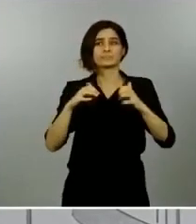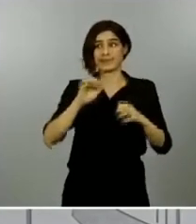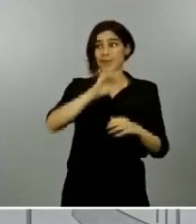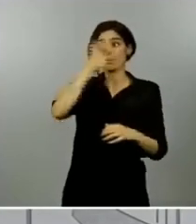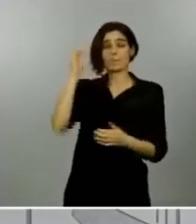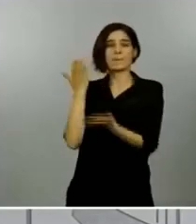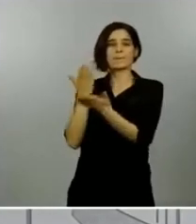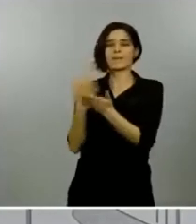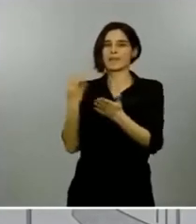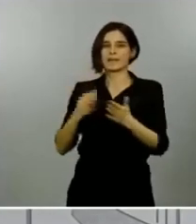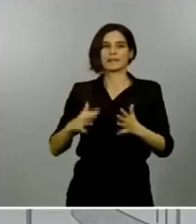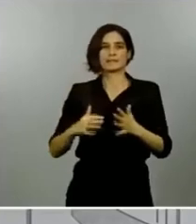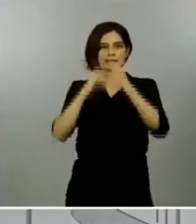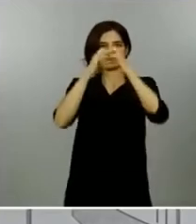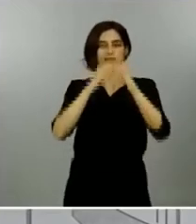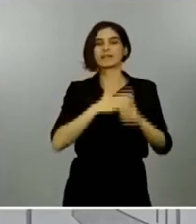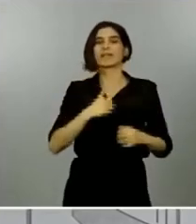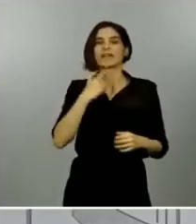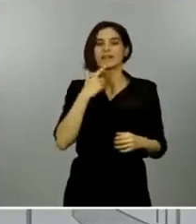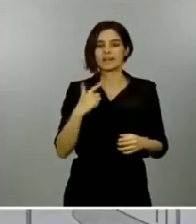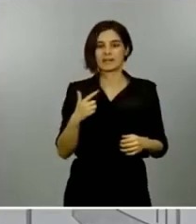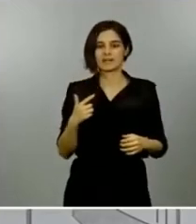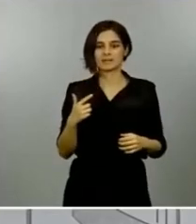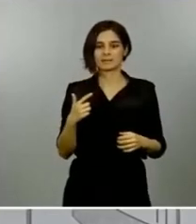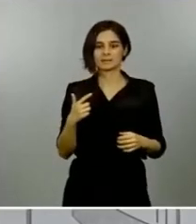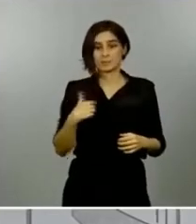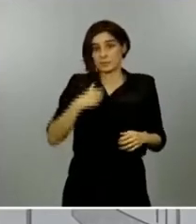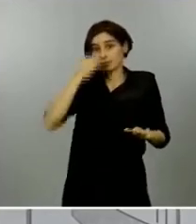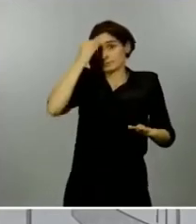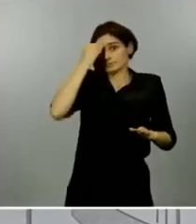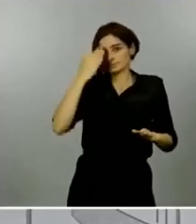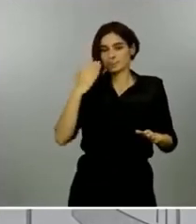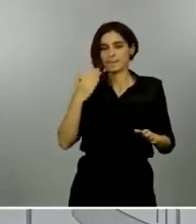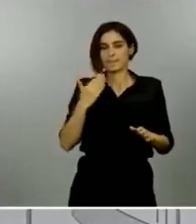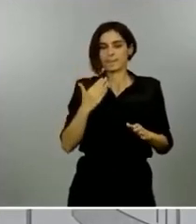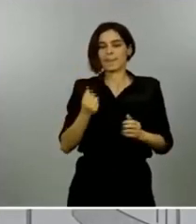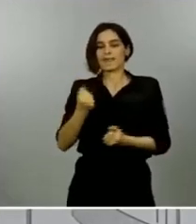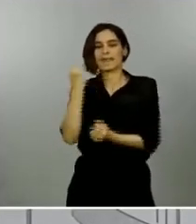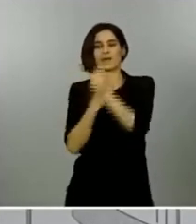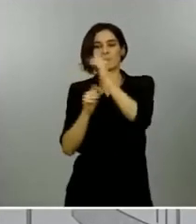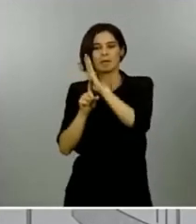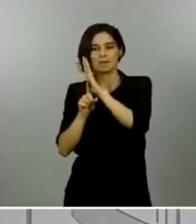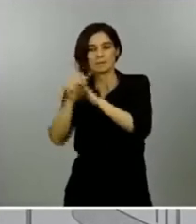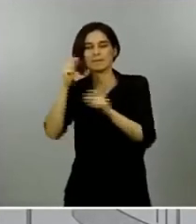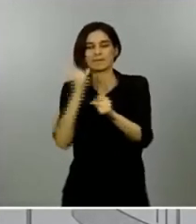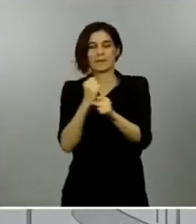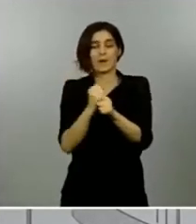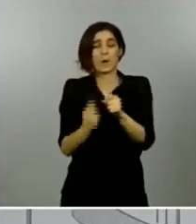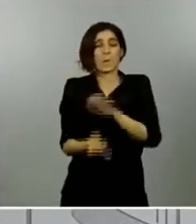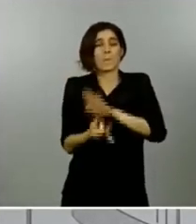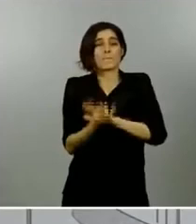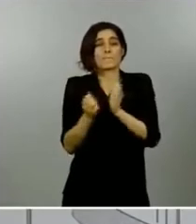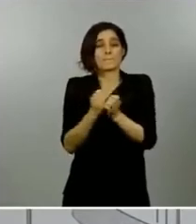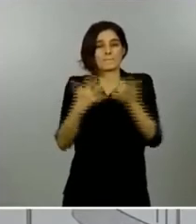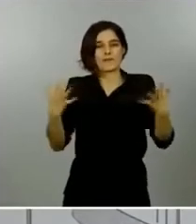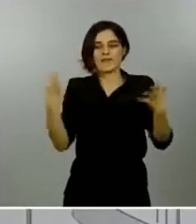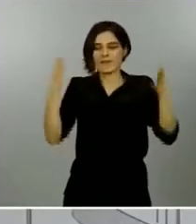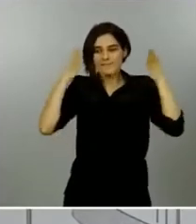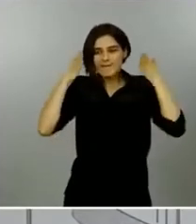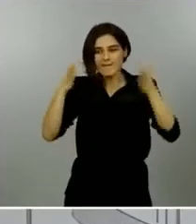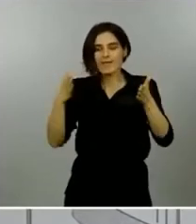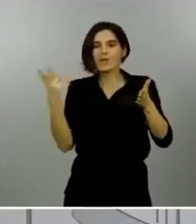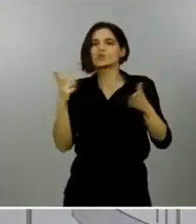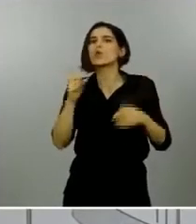abordar las grandes transformaciones que nos permitan retomar el crecimiento económico y la creación de empleo cuanto antes, impulsando la digitalización,